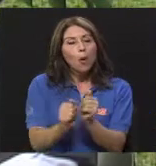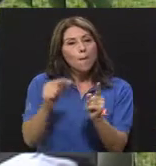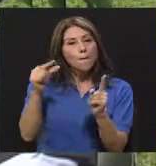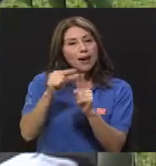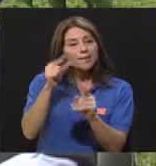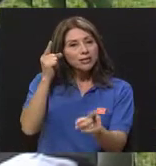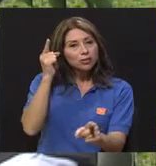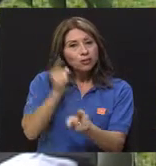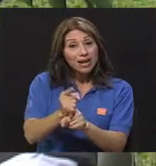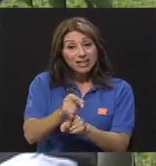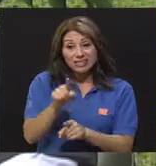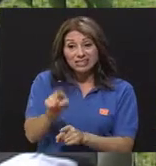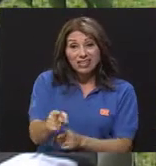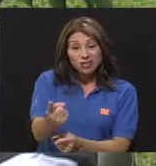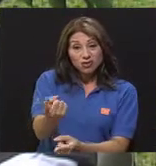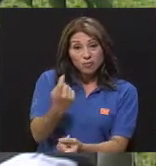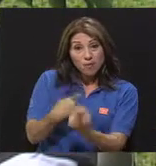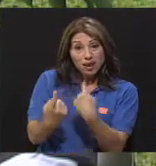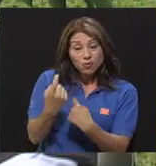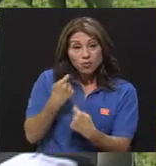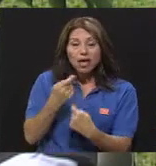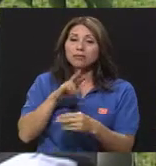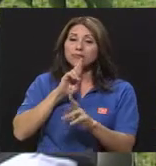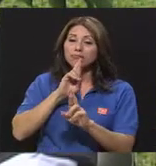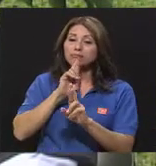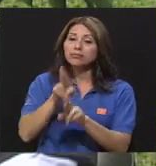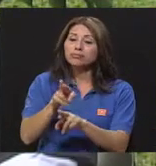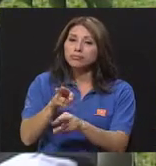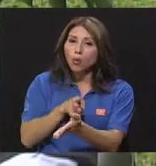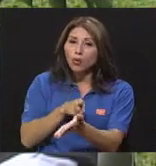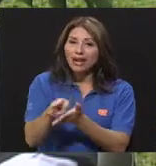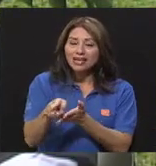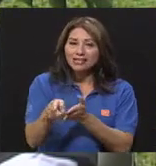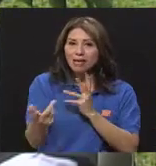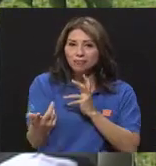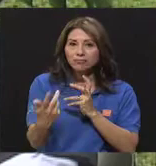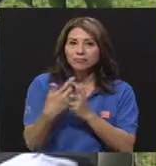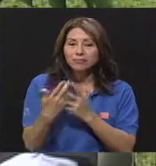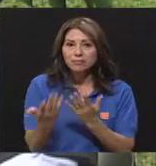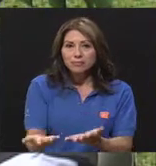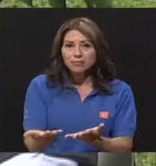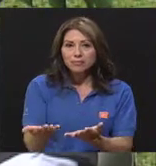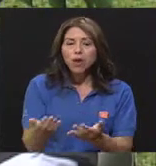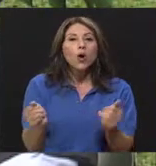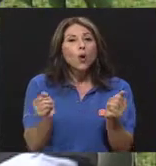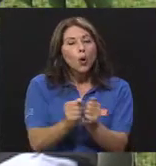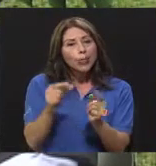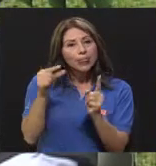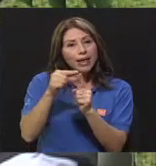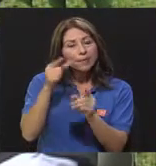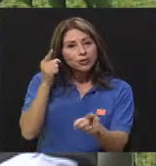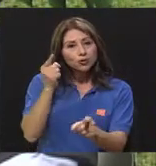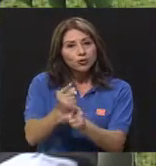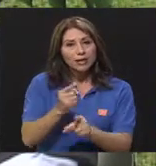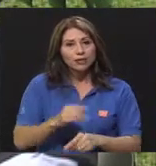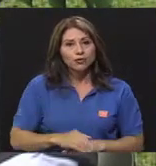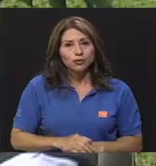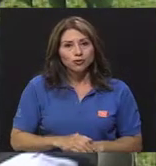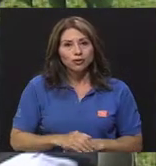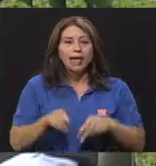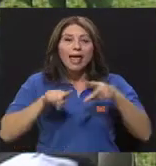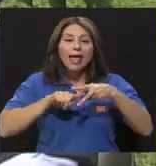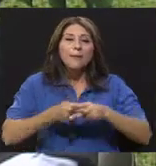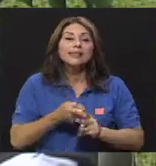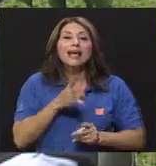respondiendo a las preguntas de acuerdo a la edad de la manera más honesta posible y con los términos correctos. sea, empezar a